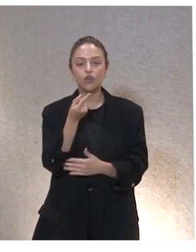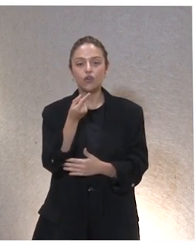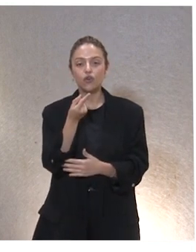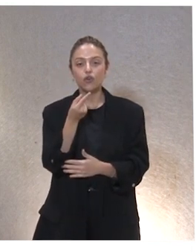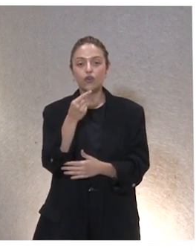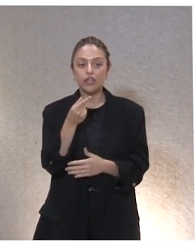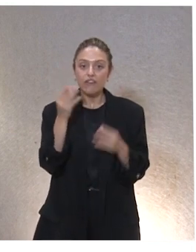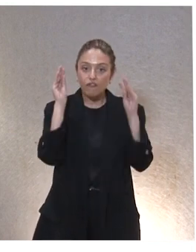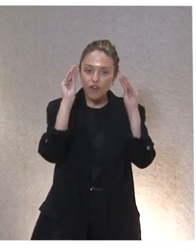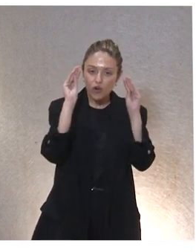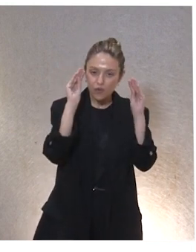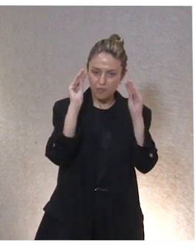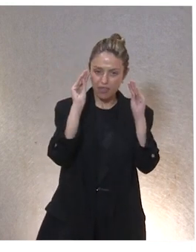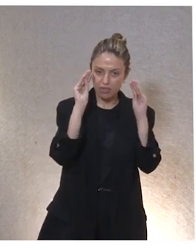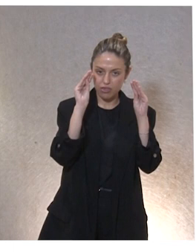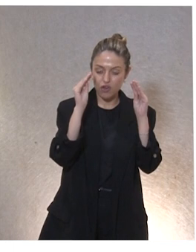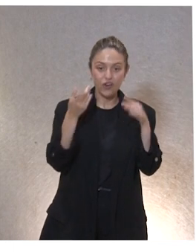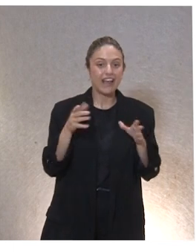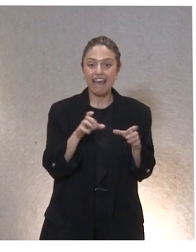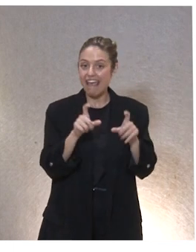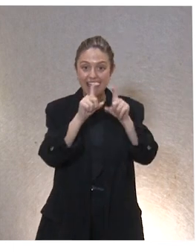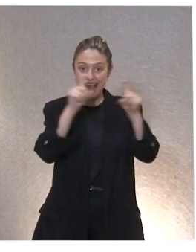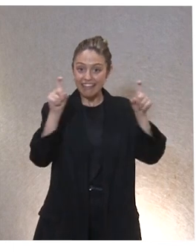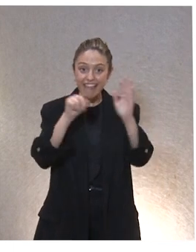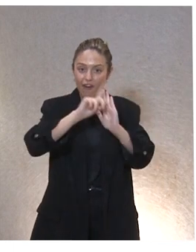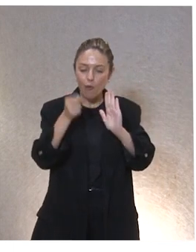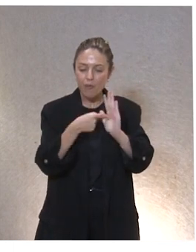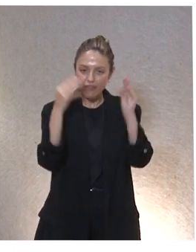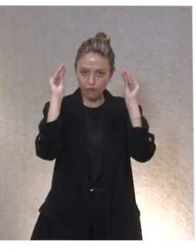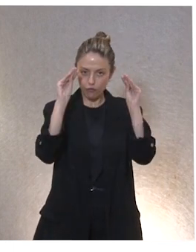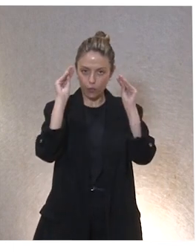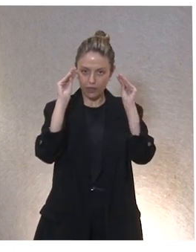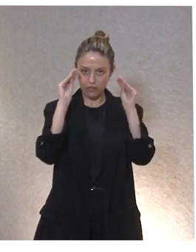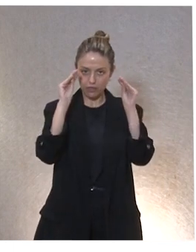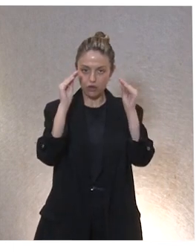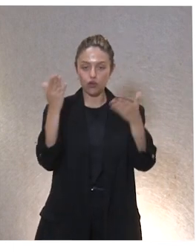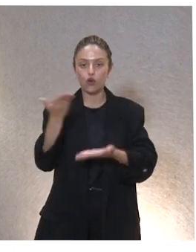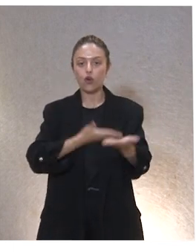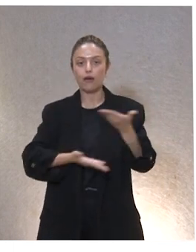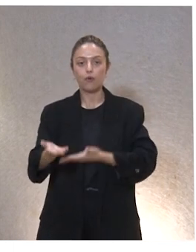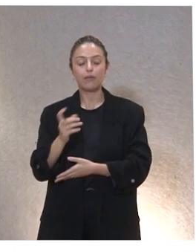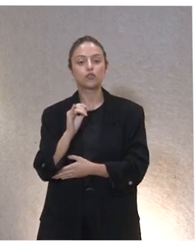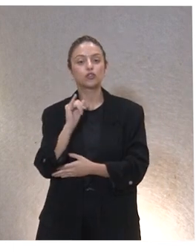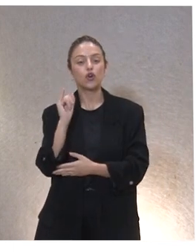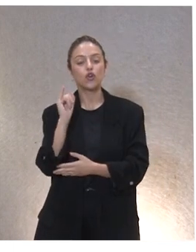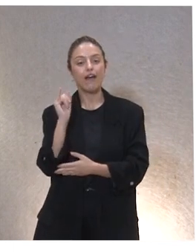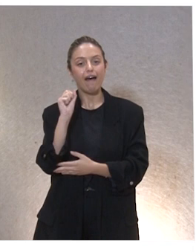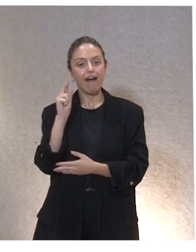hace una formación en ética a toda la entidad. Colaboramos con Xavier, que participó.